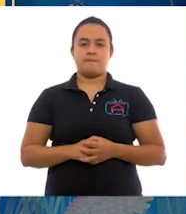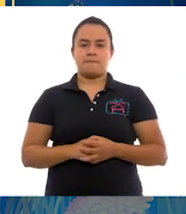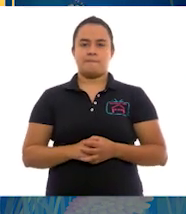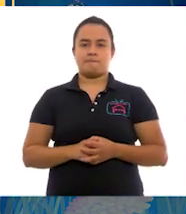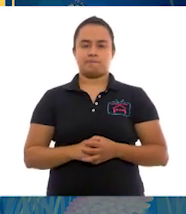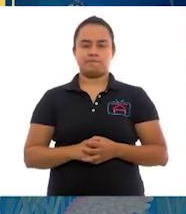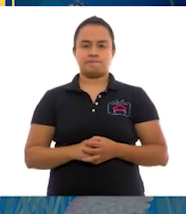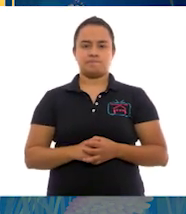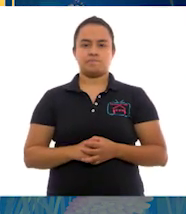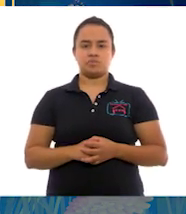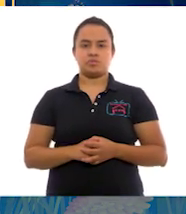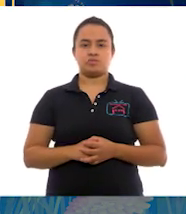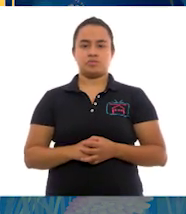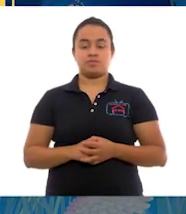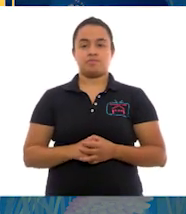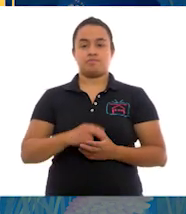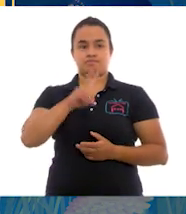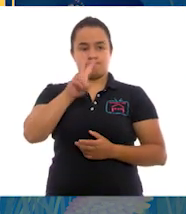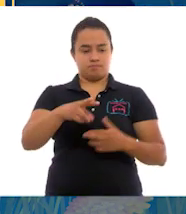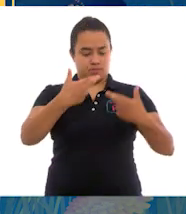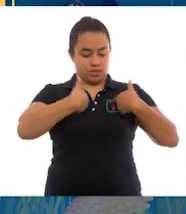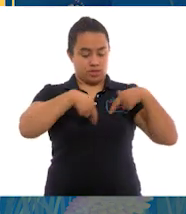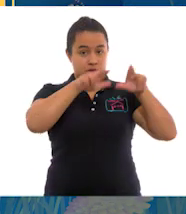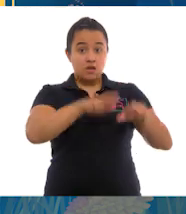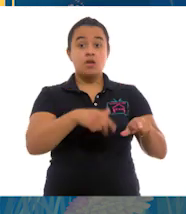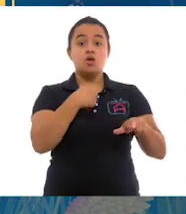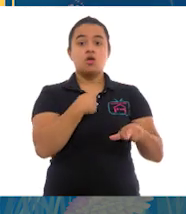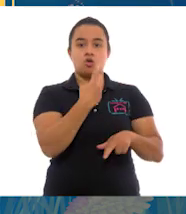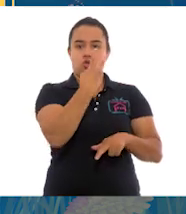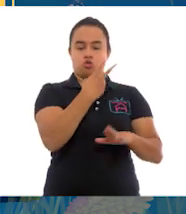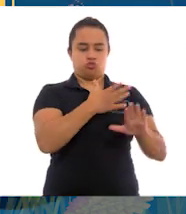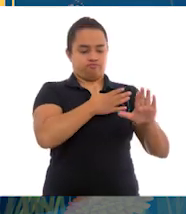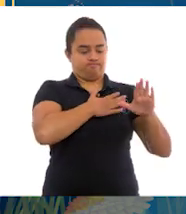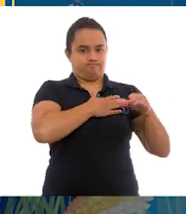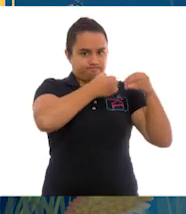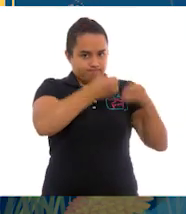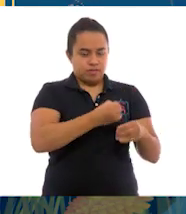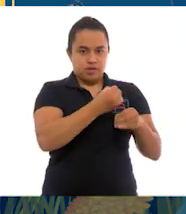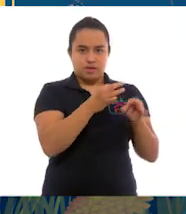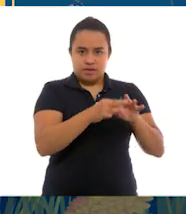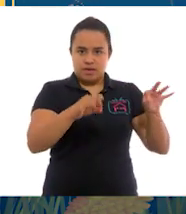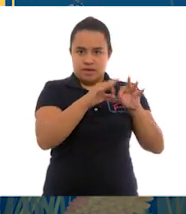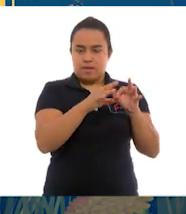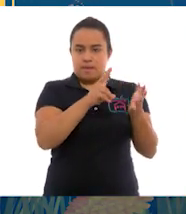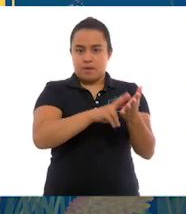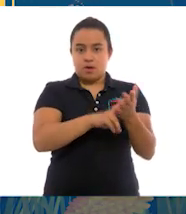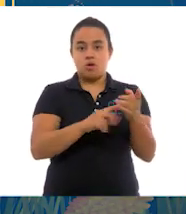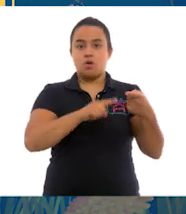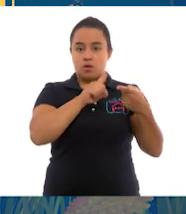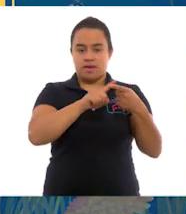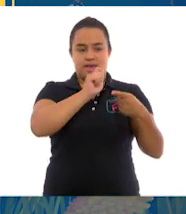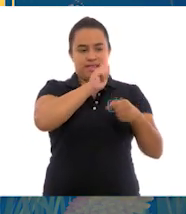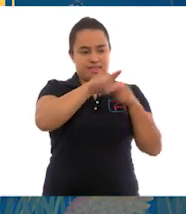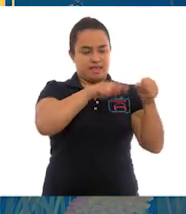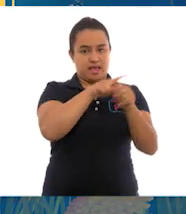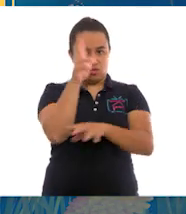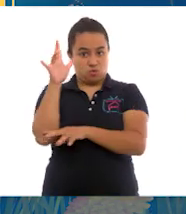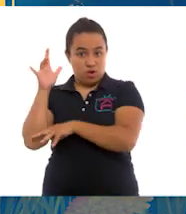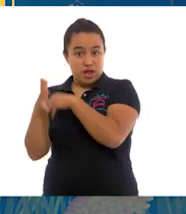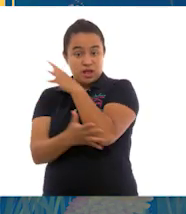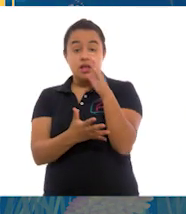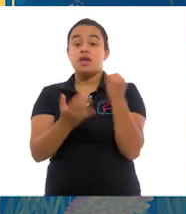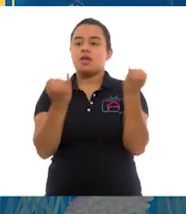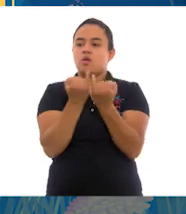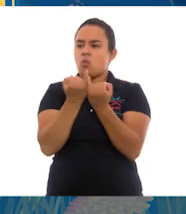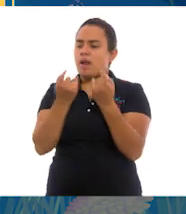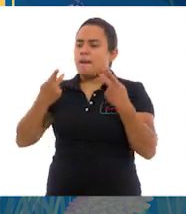Me ha representado en lo personal dos compromisos muy grandes y valiosos. Uno con la naturaleza y el otro con la gente que habita